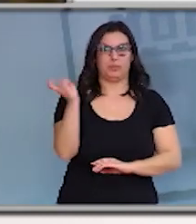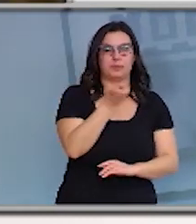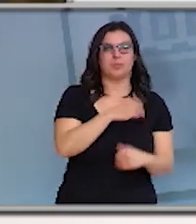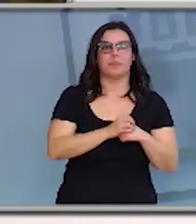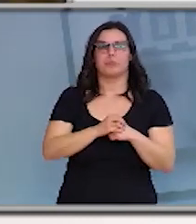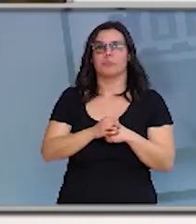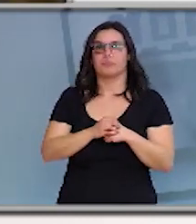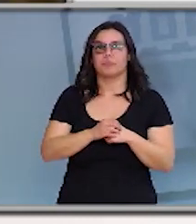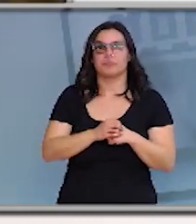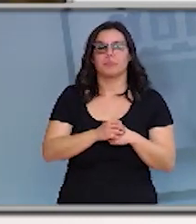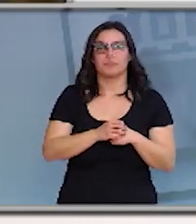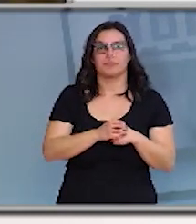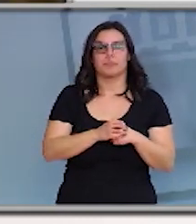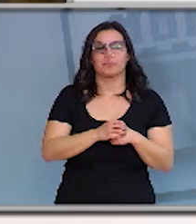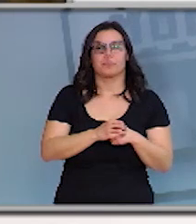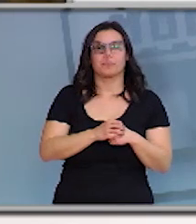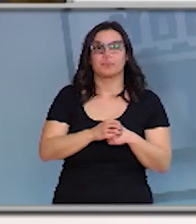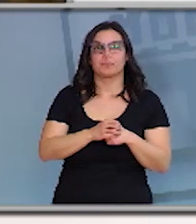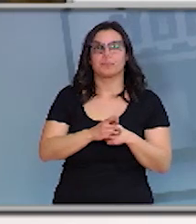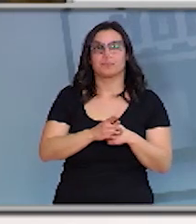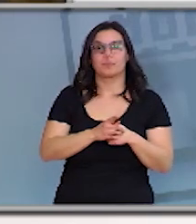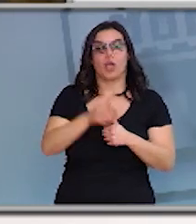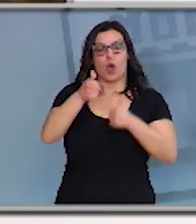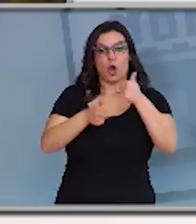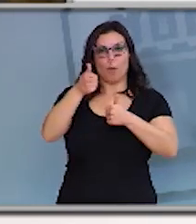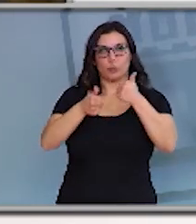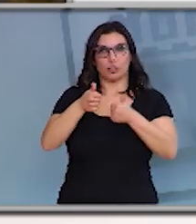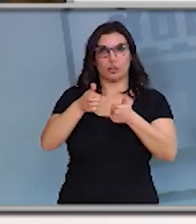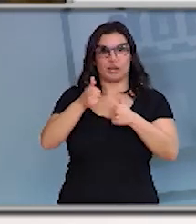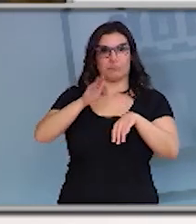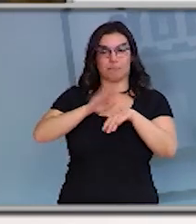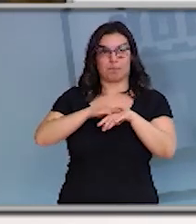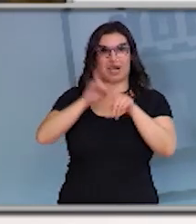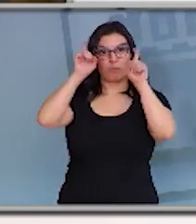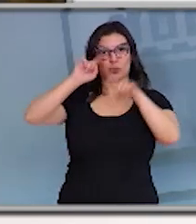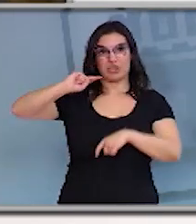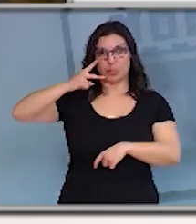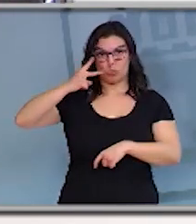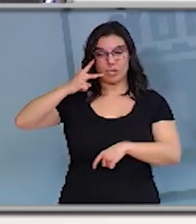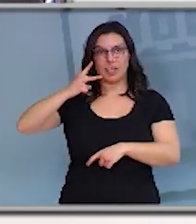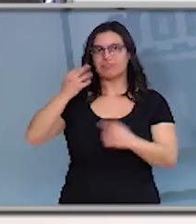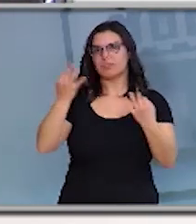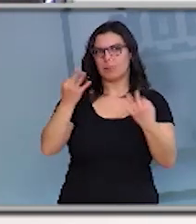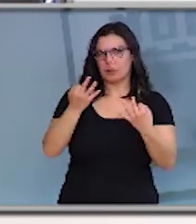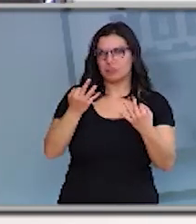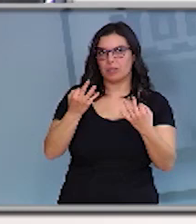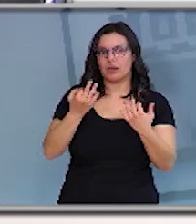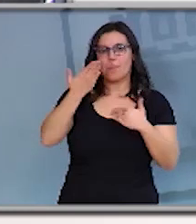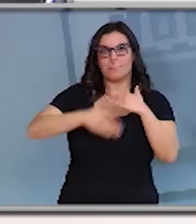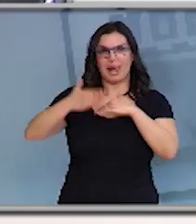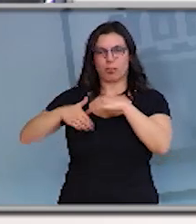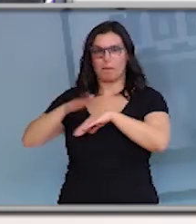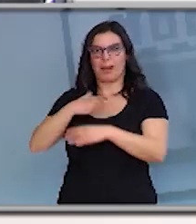Ávila el día de Zamora. ¿Qué va a ocurrir con las oposiciones de secundaria? ¿Se modificarán los plazos de presentación de papeles?